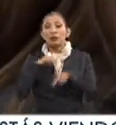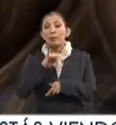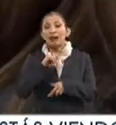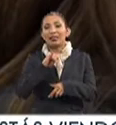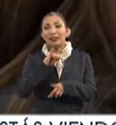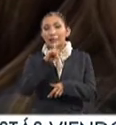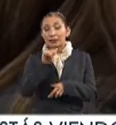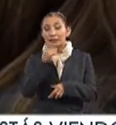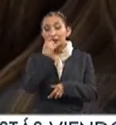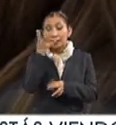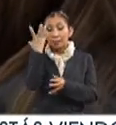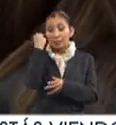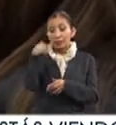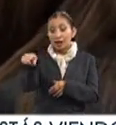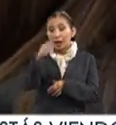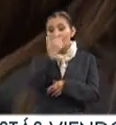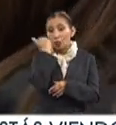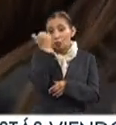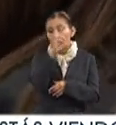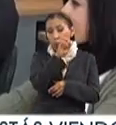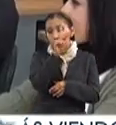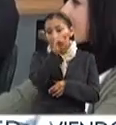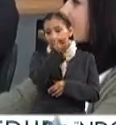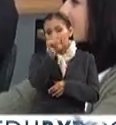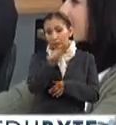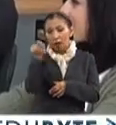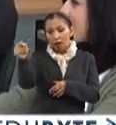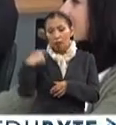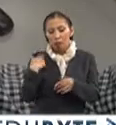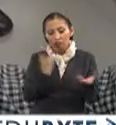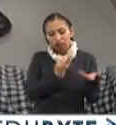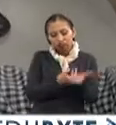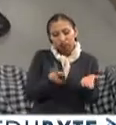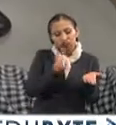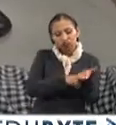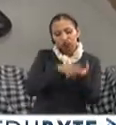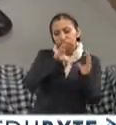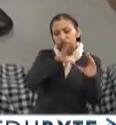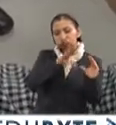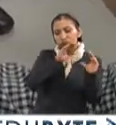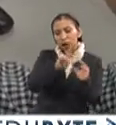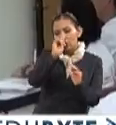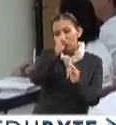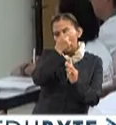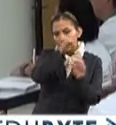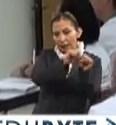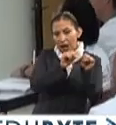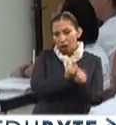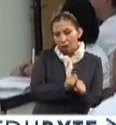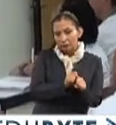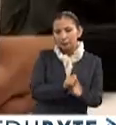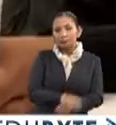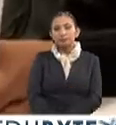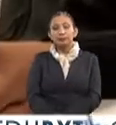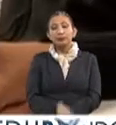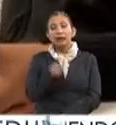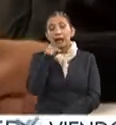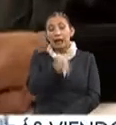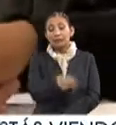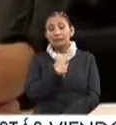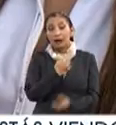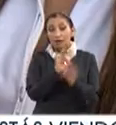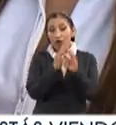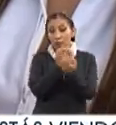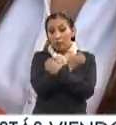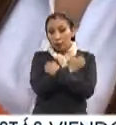Martínez asegura que el aprendizaje de los alumnos de la UPZ se alterna y complementa con la formación teórica en el plantel educativo. Esta opción